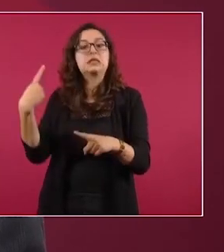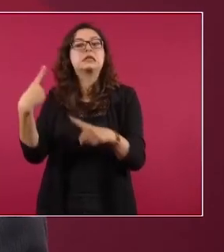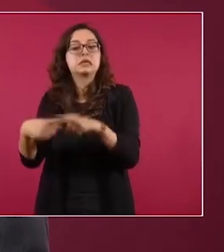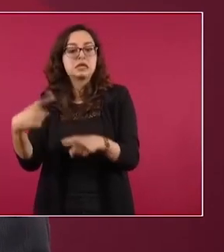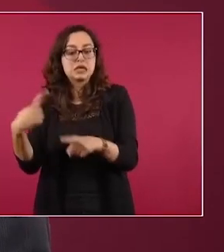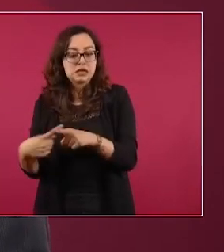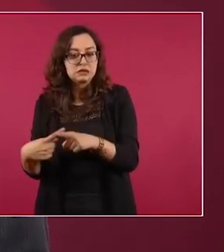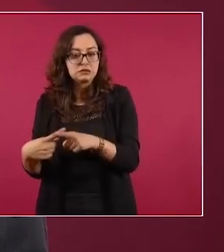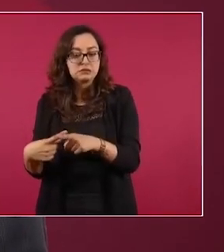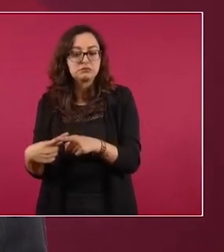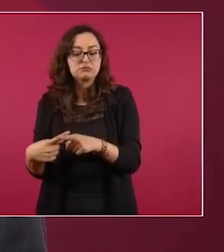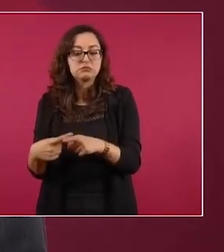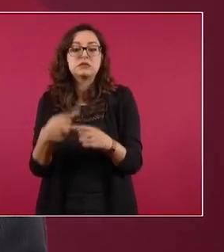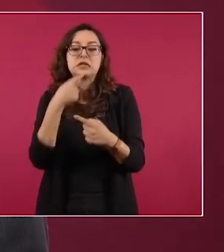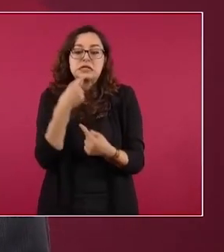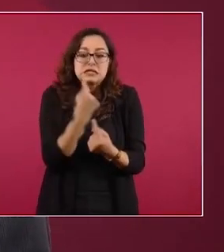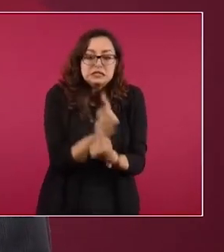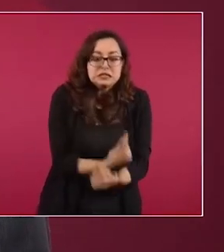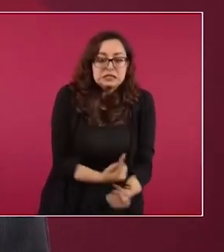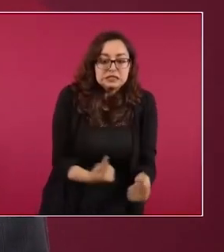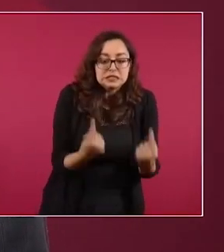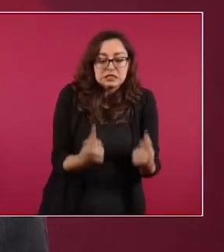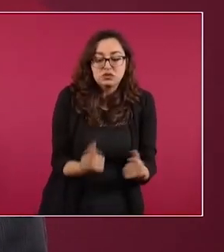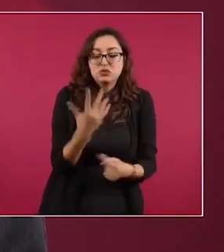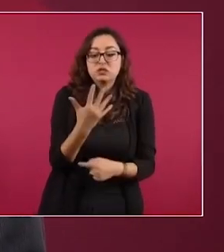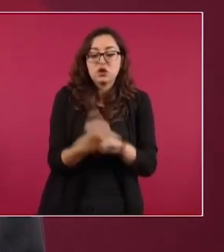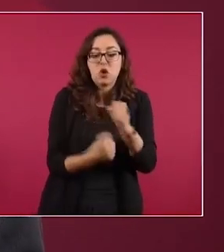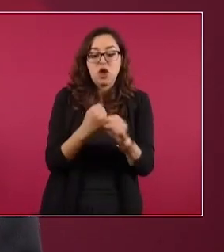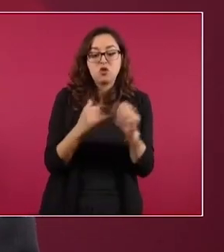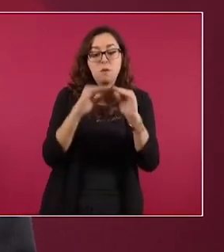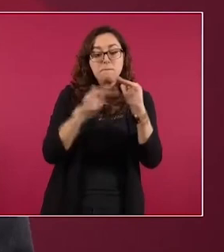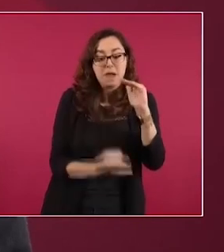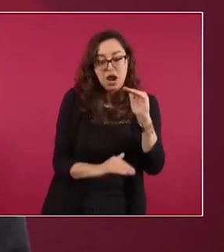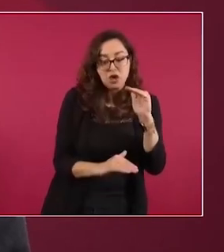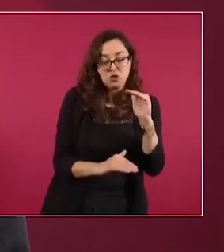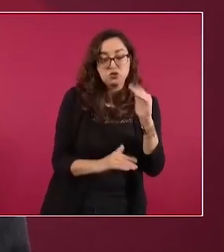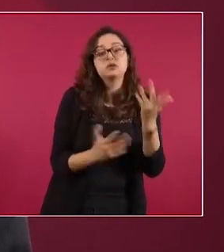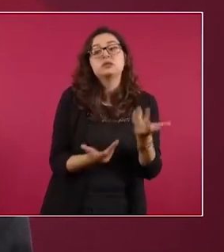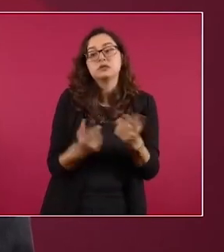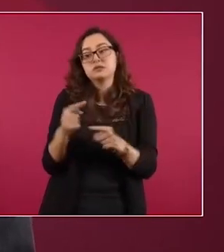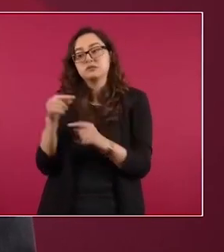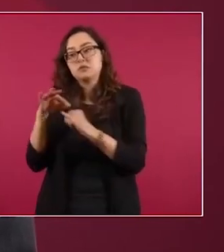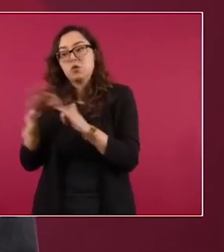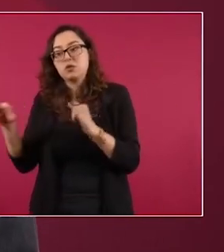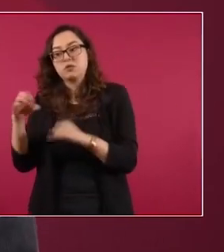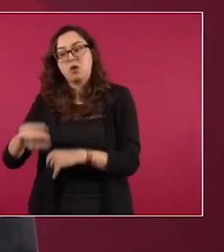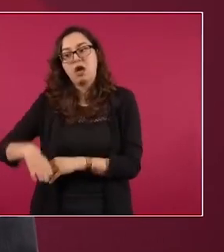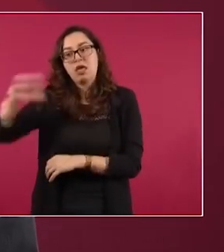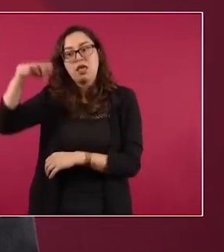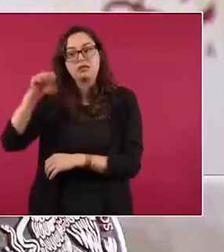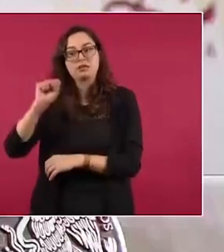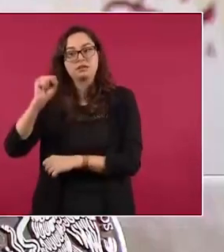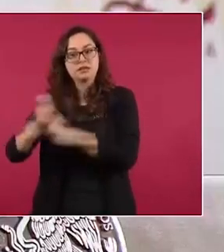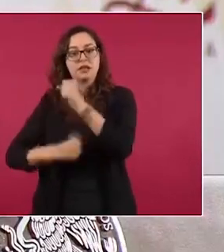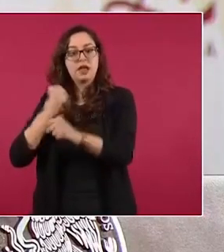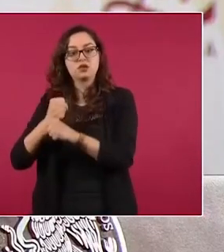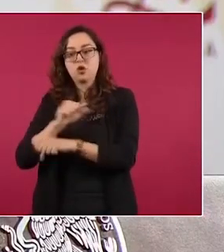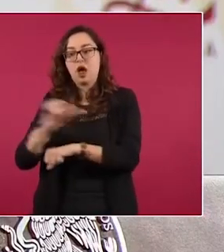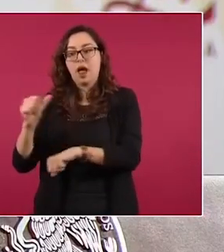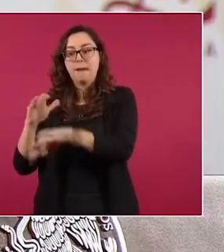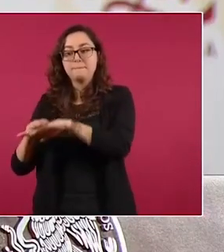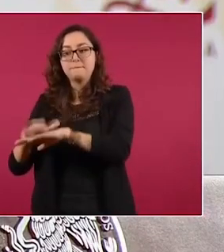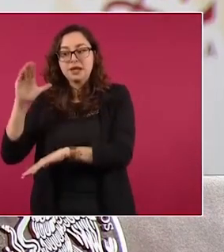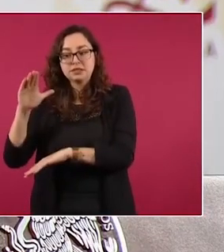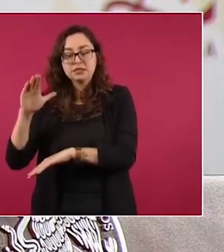la vida en niñas y niños menores de 5 años también en adultos de 60 años en adelante en personal de